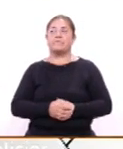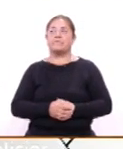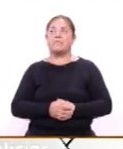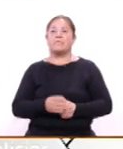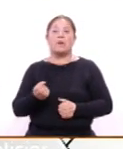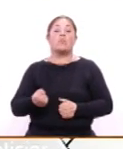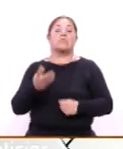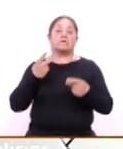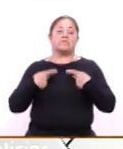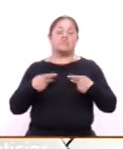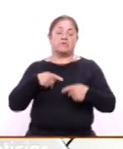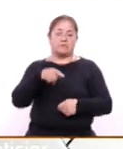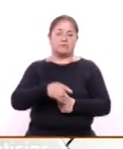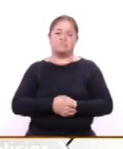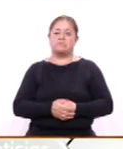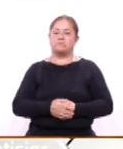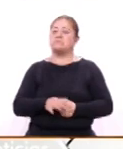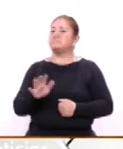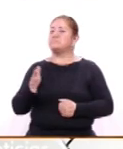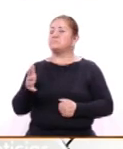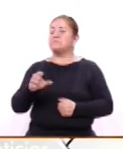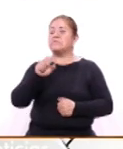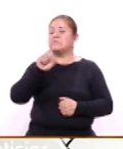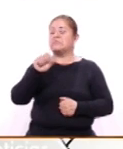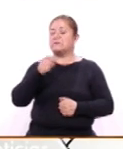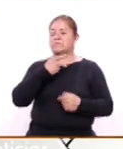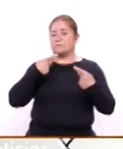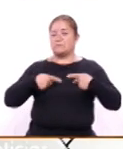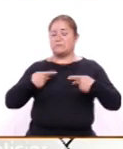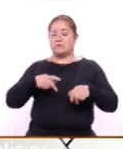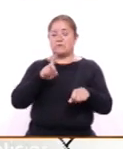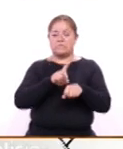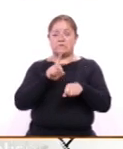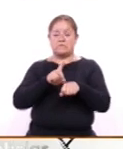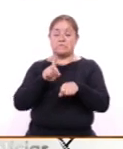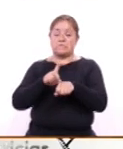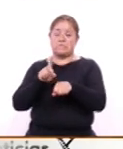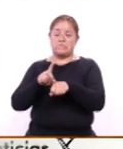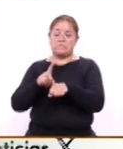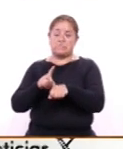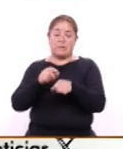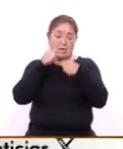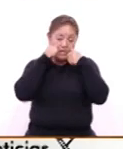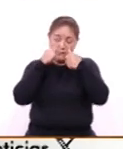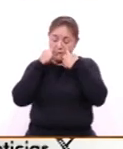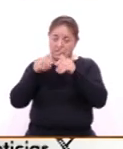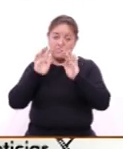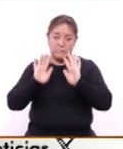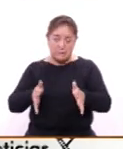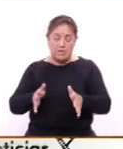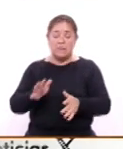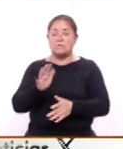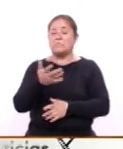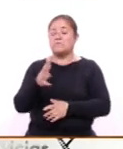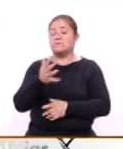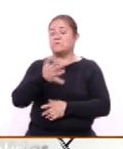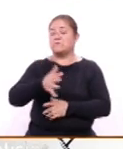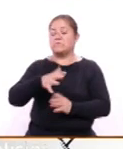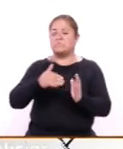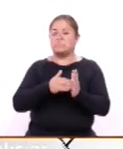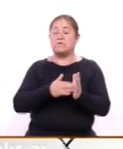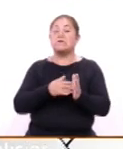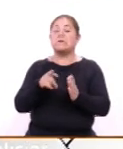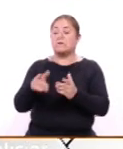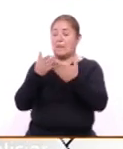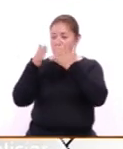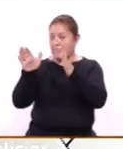clínica? Estamos atendiendo promedio 60 personas al día. Ya hemos atendido cerca de 10 mil porque justo antes